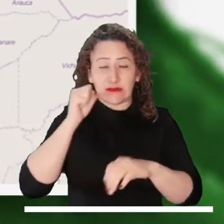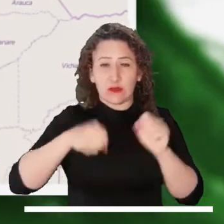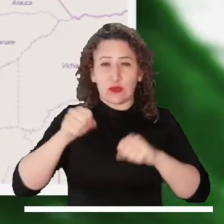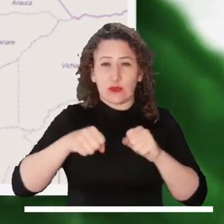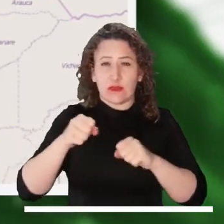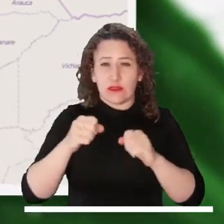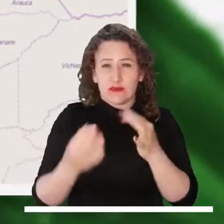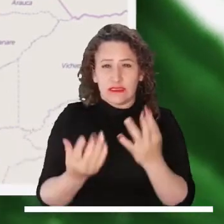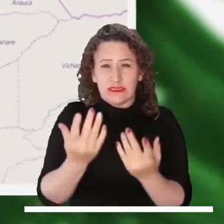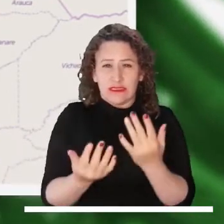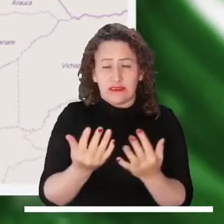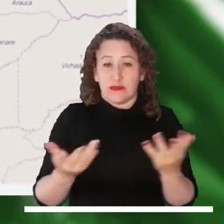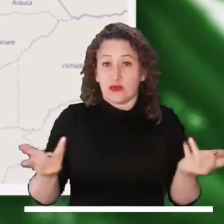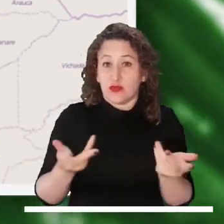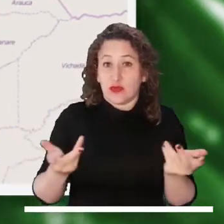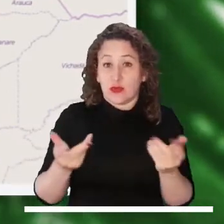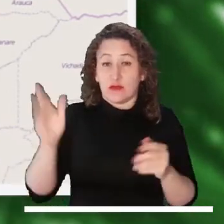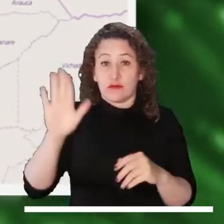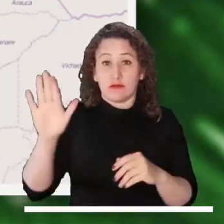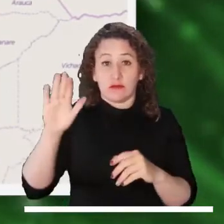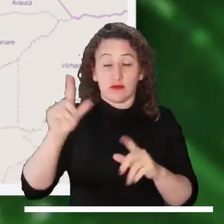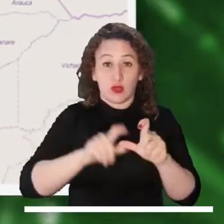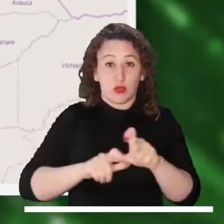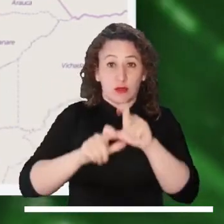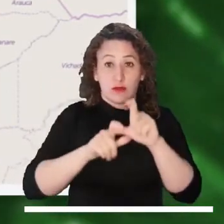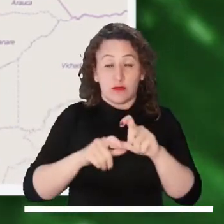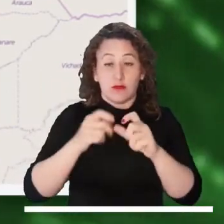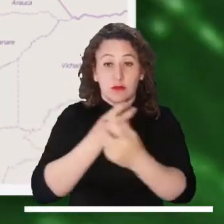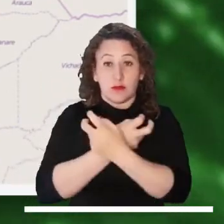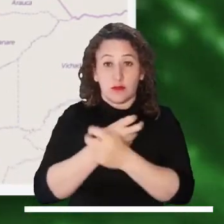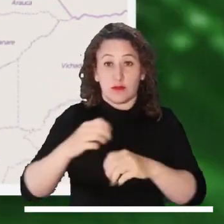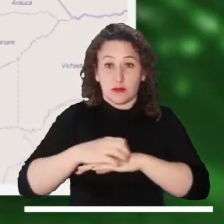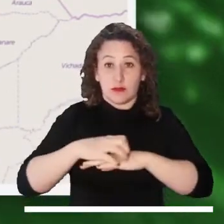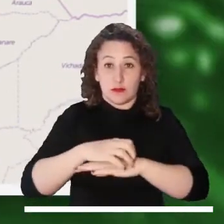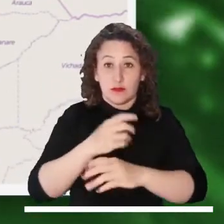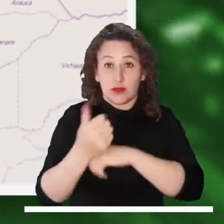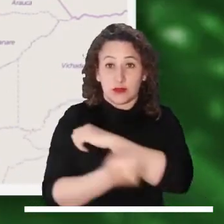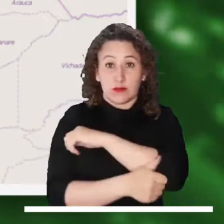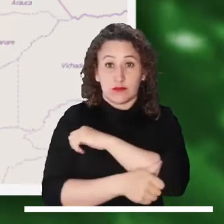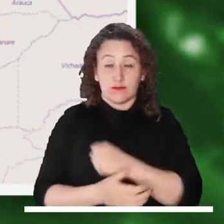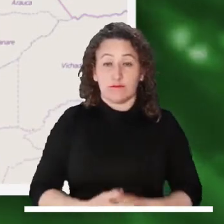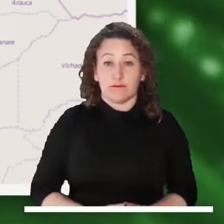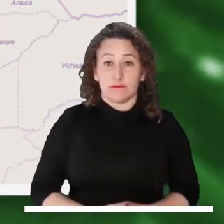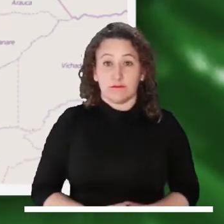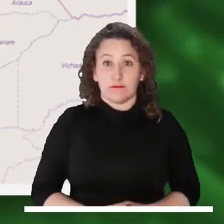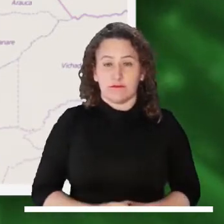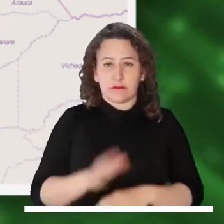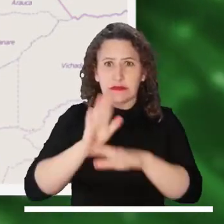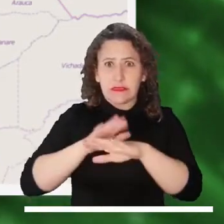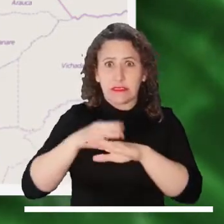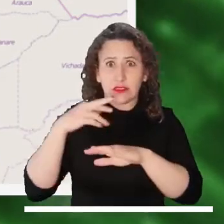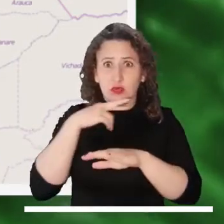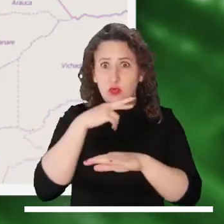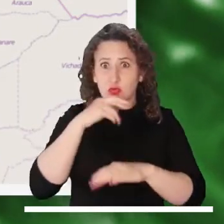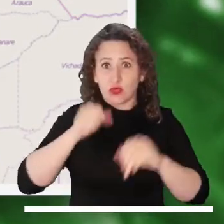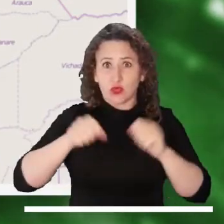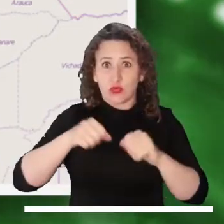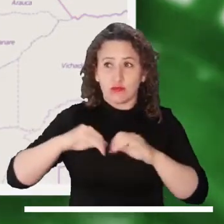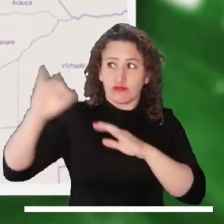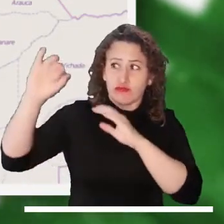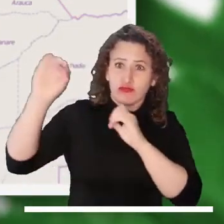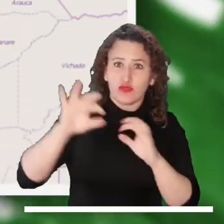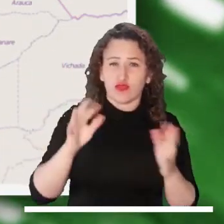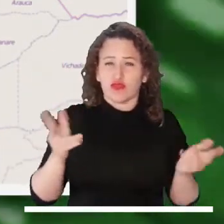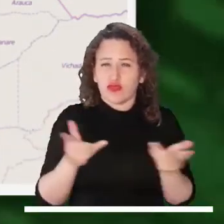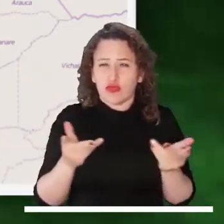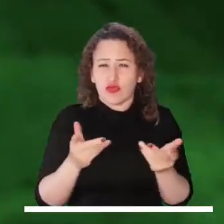Alerta naranja por probabilidad de incendios en los departamentos de La Guajira, Huila, Tolima y Boyacá. Alerta roja